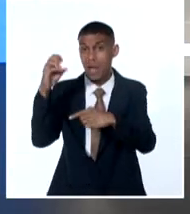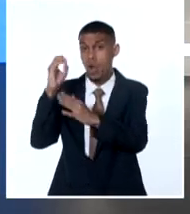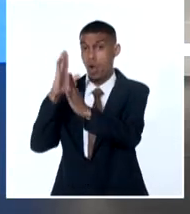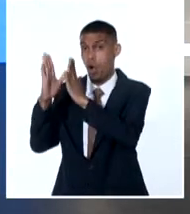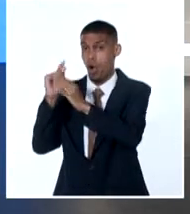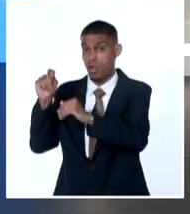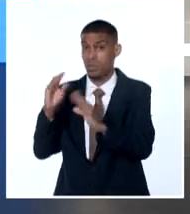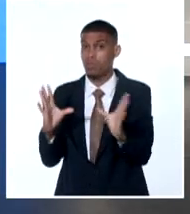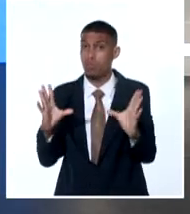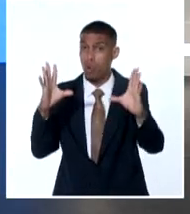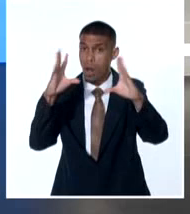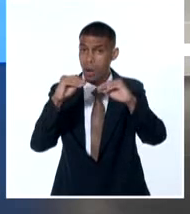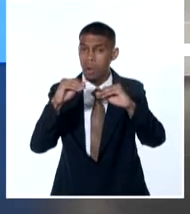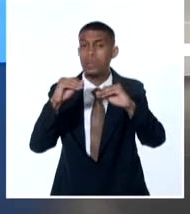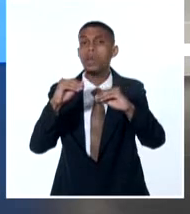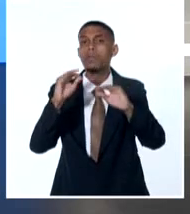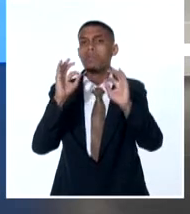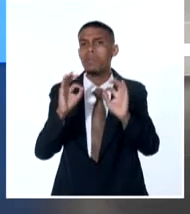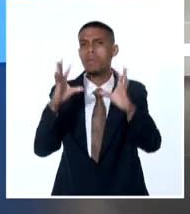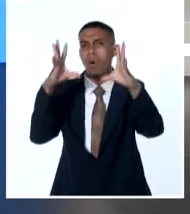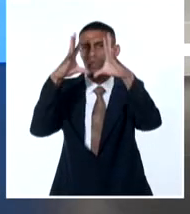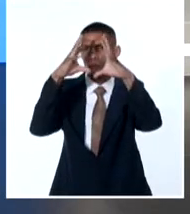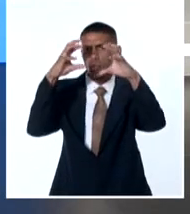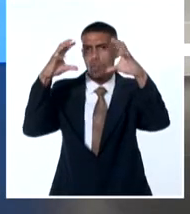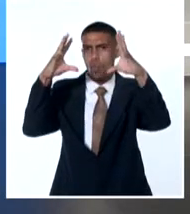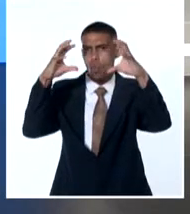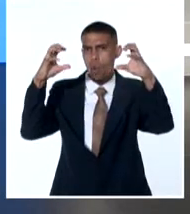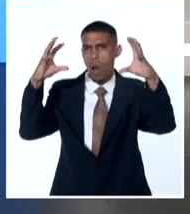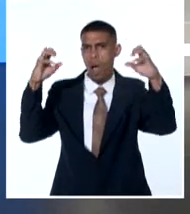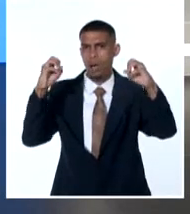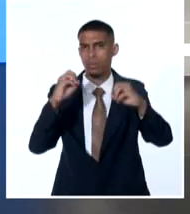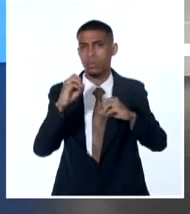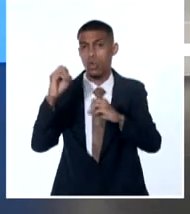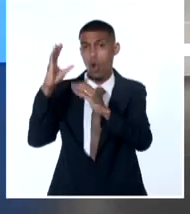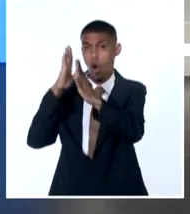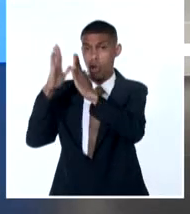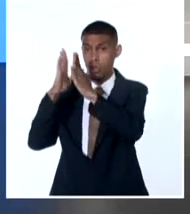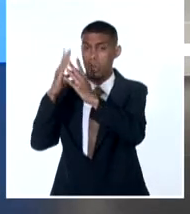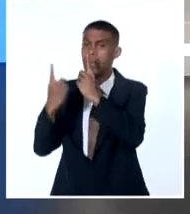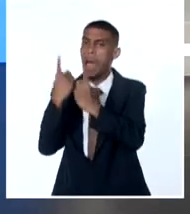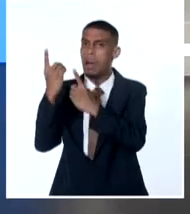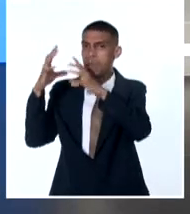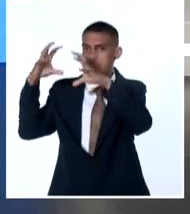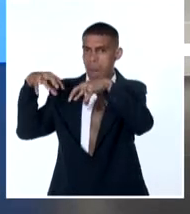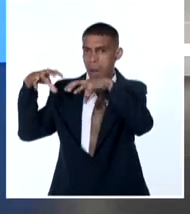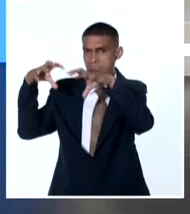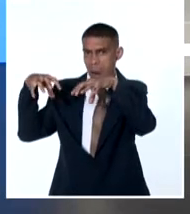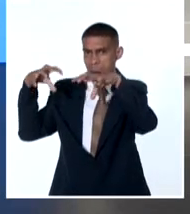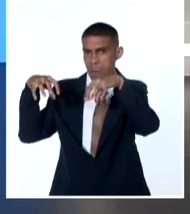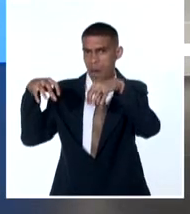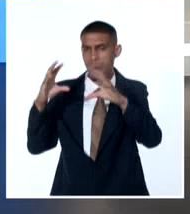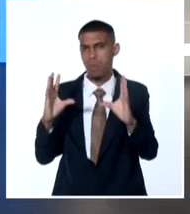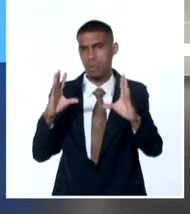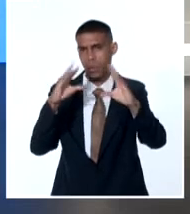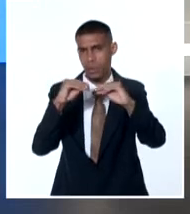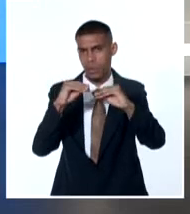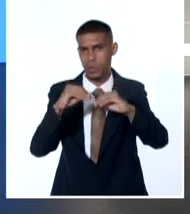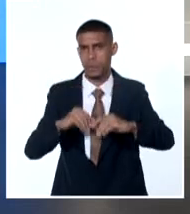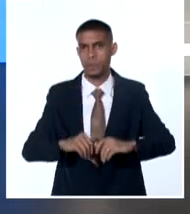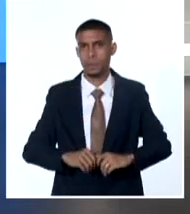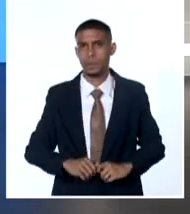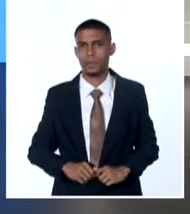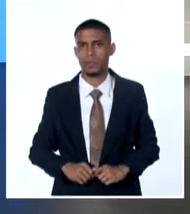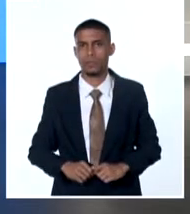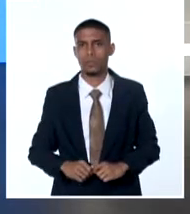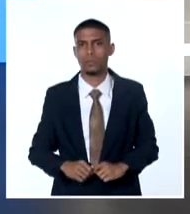predominio del cielo parcialmente en gran parte del país, en el caso del occidente todavía la presencia de algunos chubascos durante horas de la noche en algunos puntos del interior.